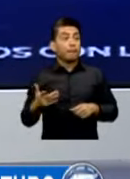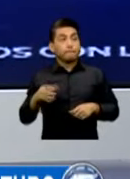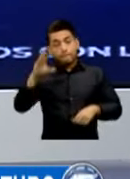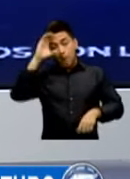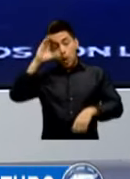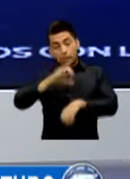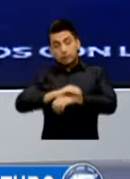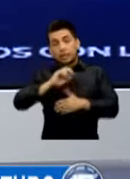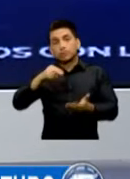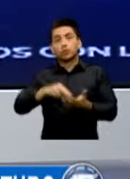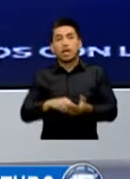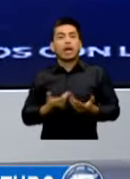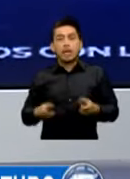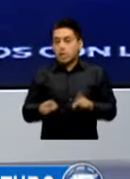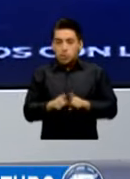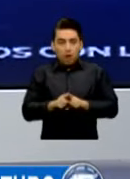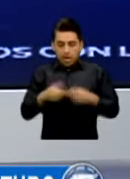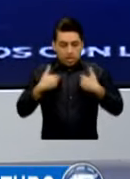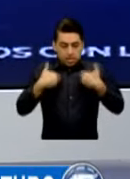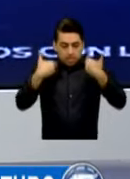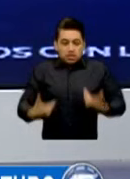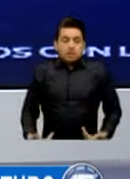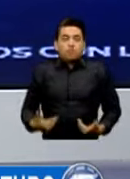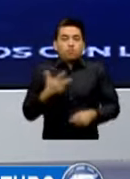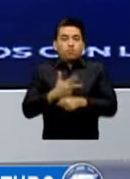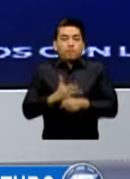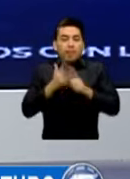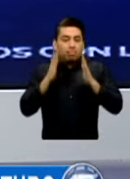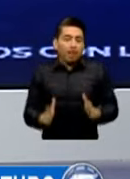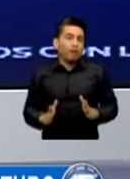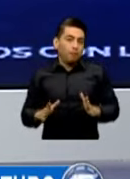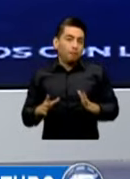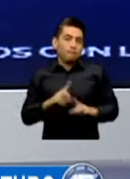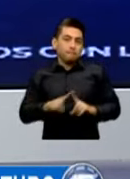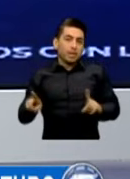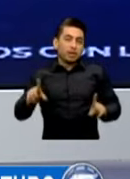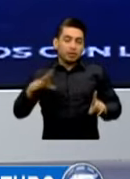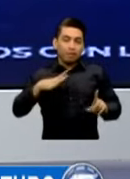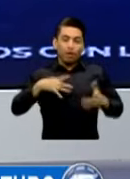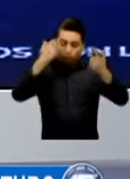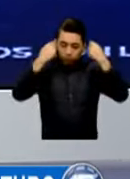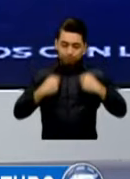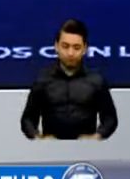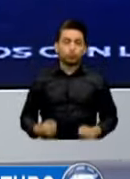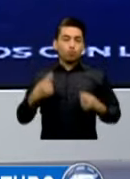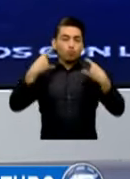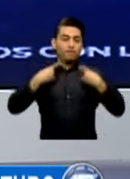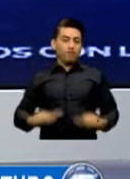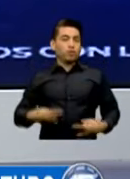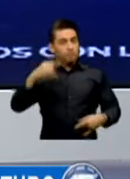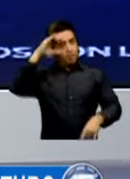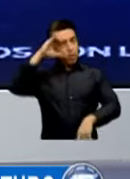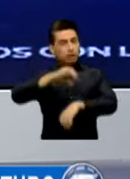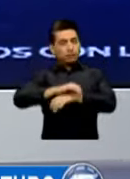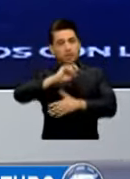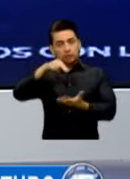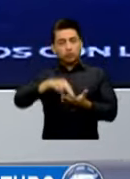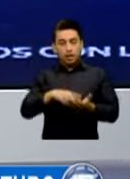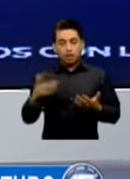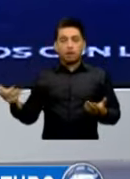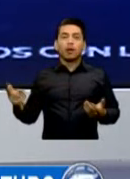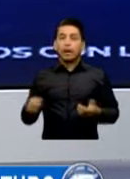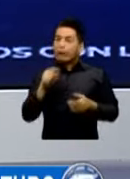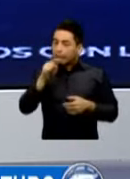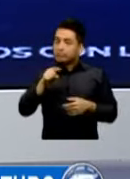Uniforme Como Están Guatemaltecos Como Todos Que También Tenemos Una Seria De Necesidades Una De Los Ejes De Esta Transformación